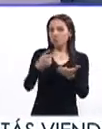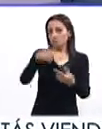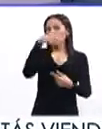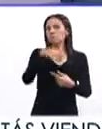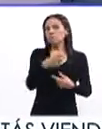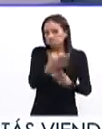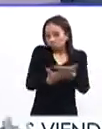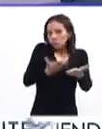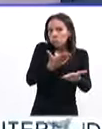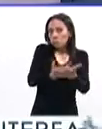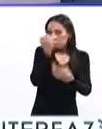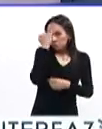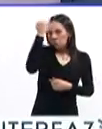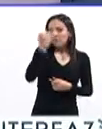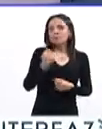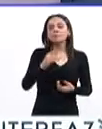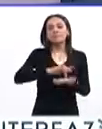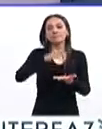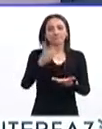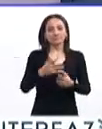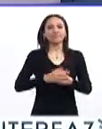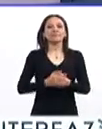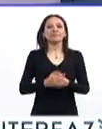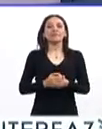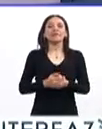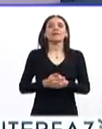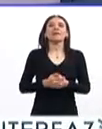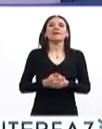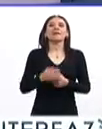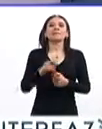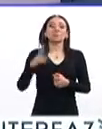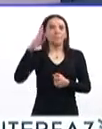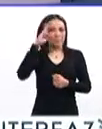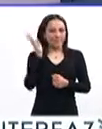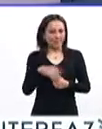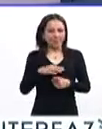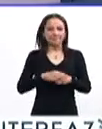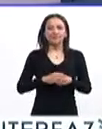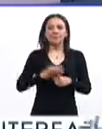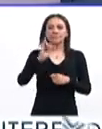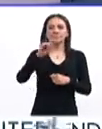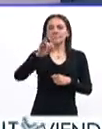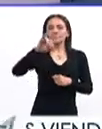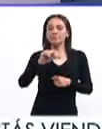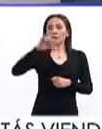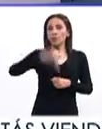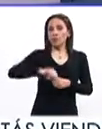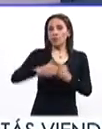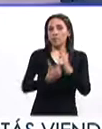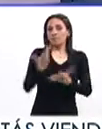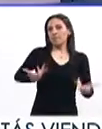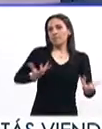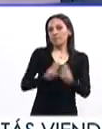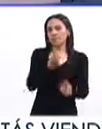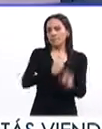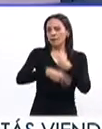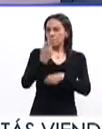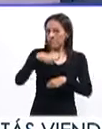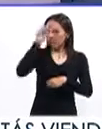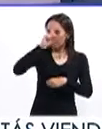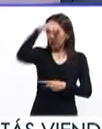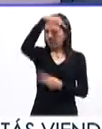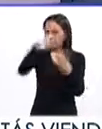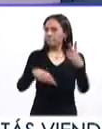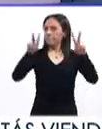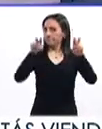Gracias. Gracias doctora, maestra Cintia Sánchez Cervantes por acompañarnos esta mañana y recomendarnos estos aspectos tan importantes. Muchas gracias